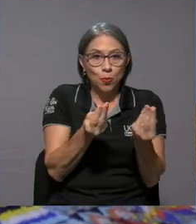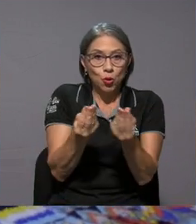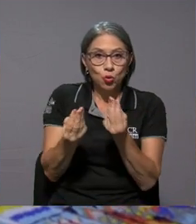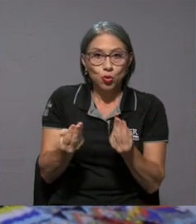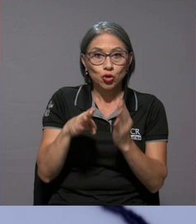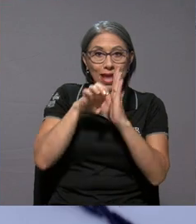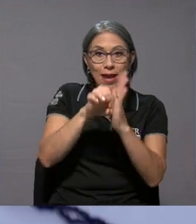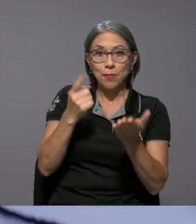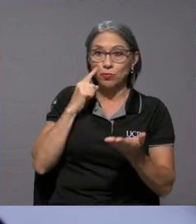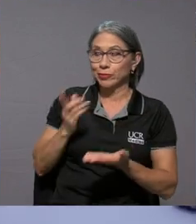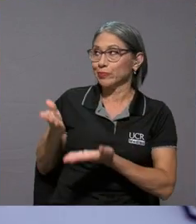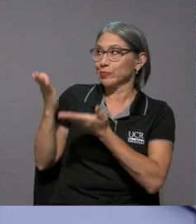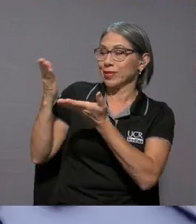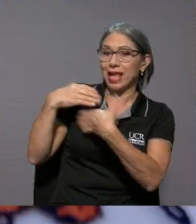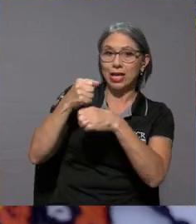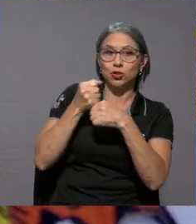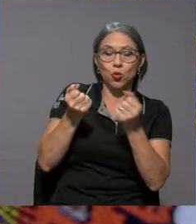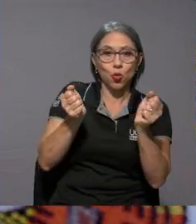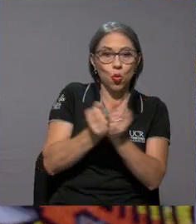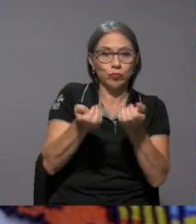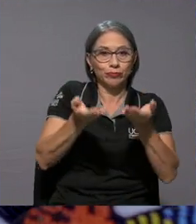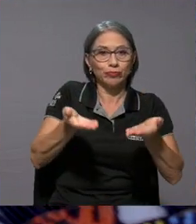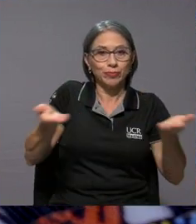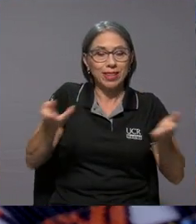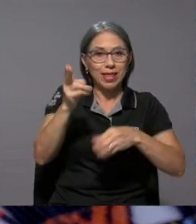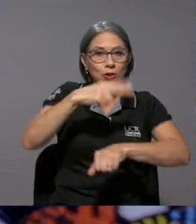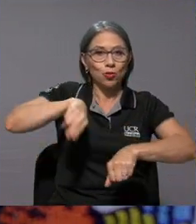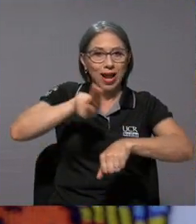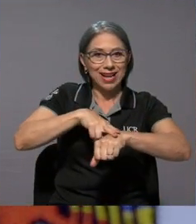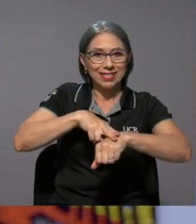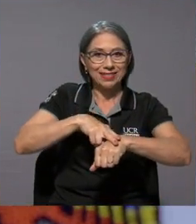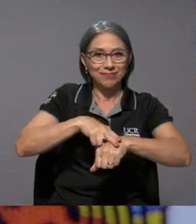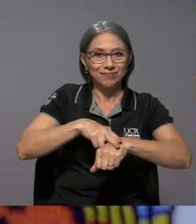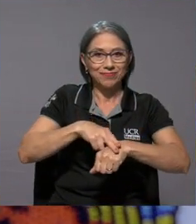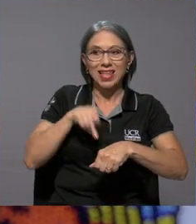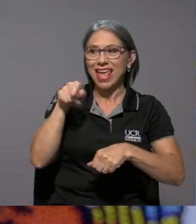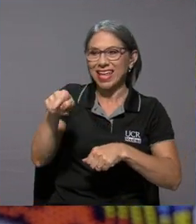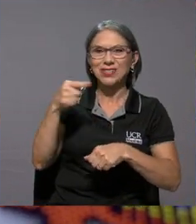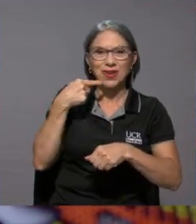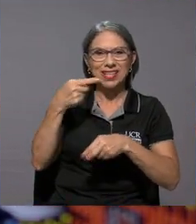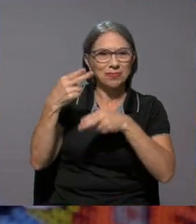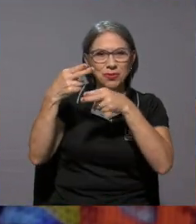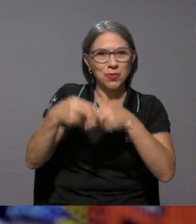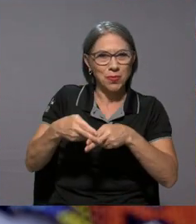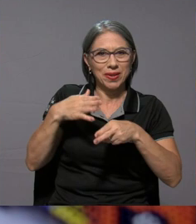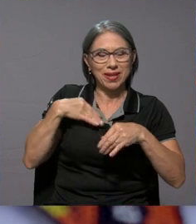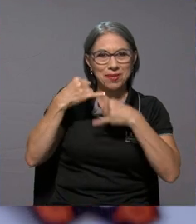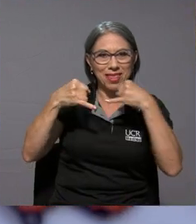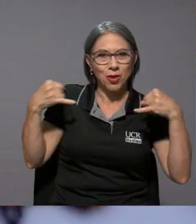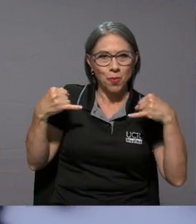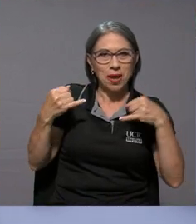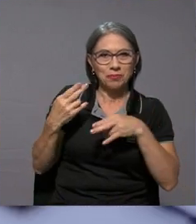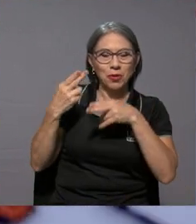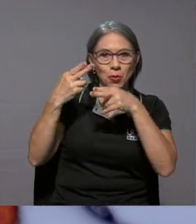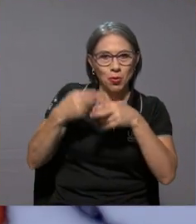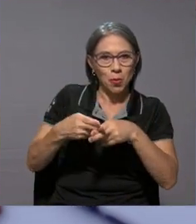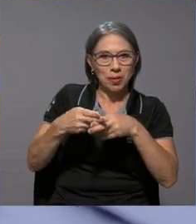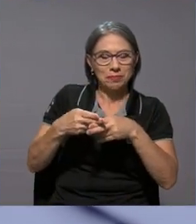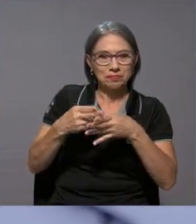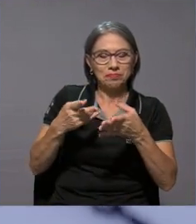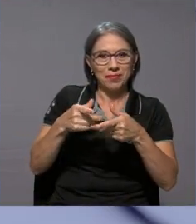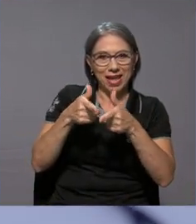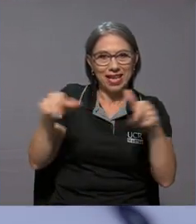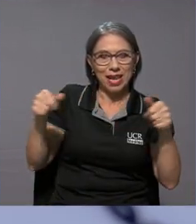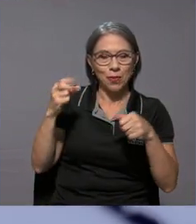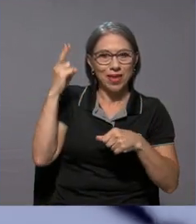firmas naturales, esto en Shakira, en Moñengua como le decimos en mi idioma, y bolsos también con fibra